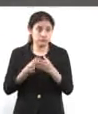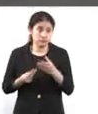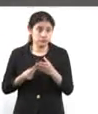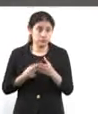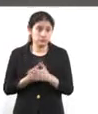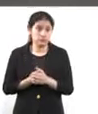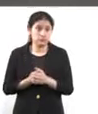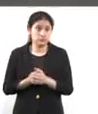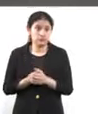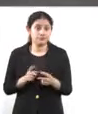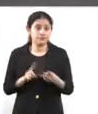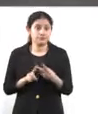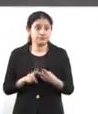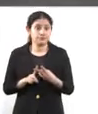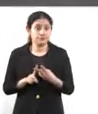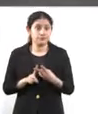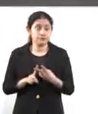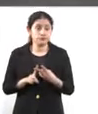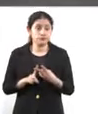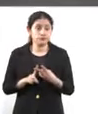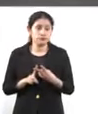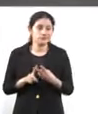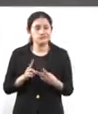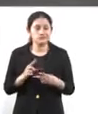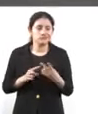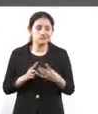Si son menores realmente.